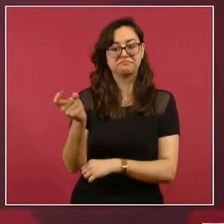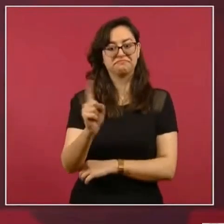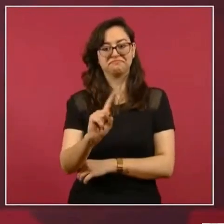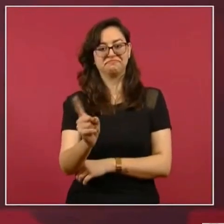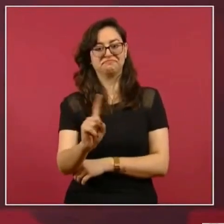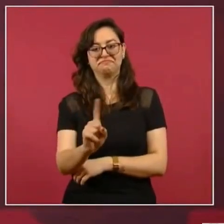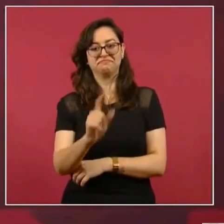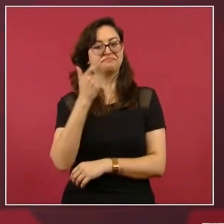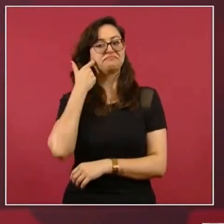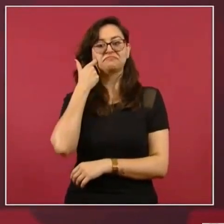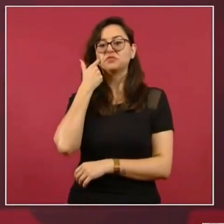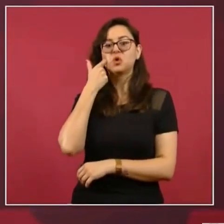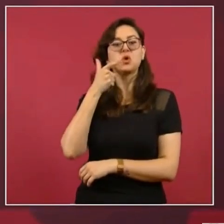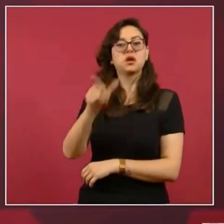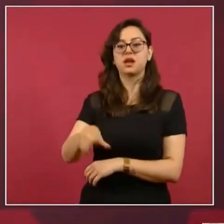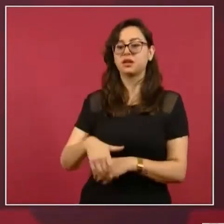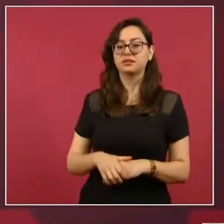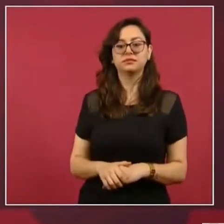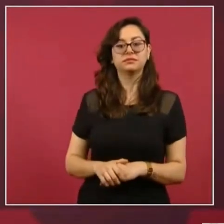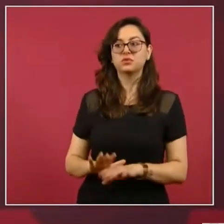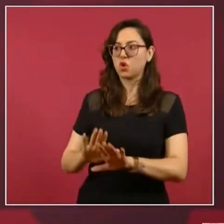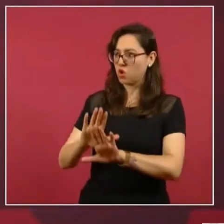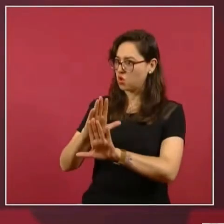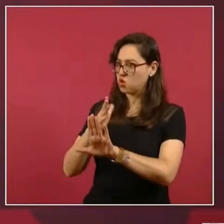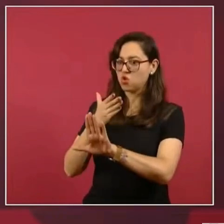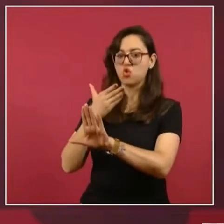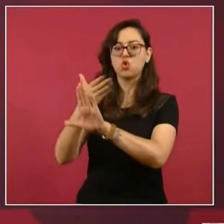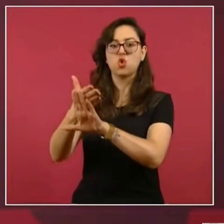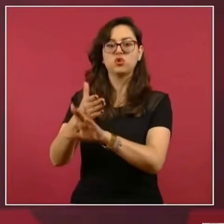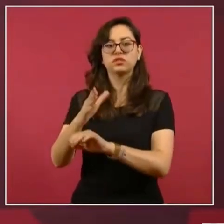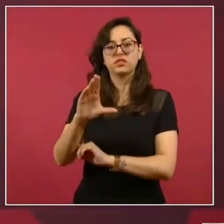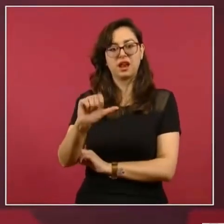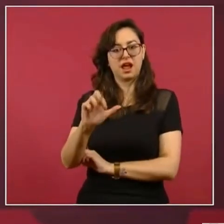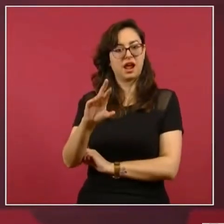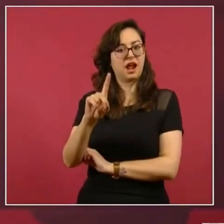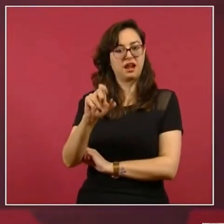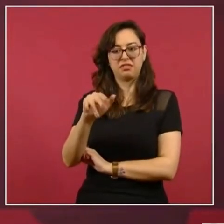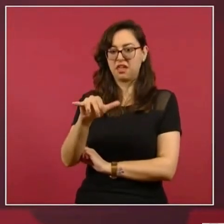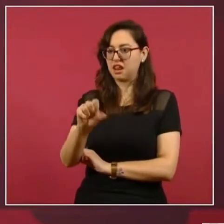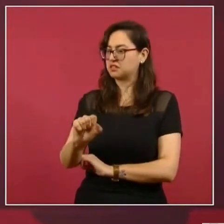opusieron y enfrentaron al general Cárdenas.